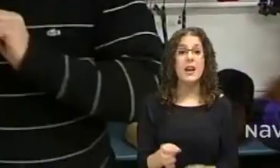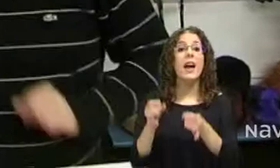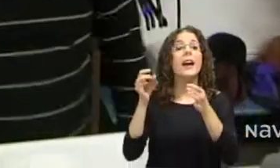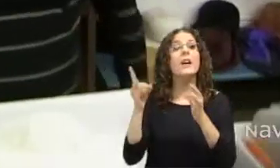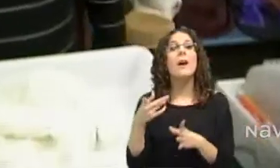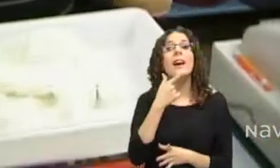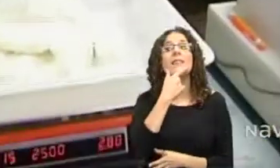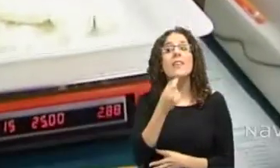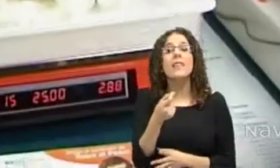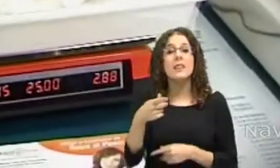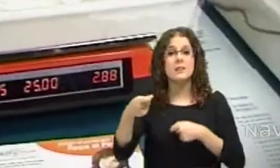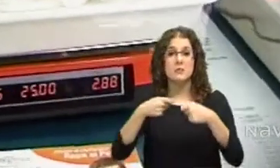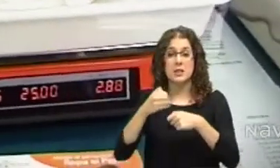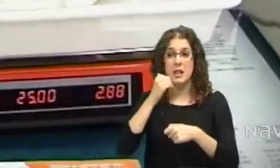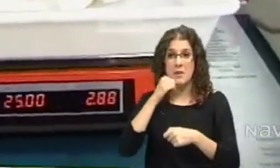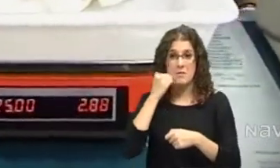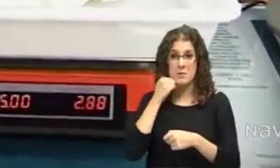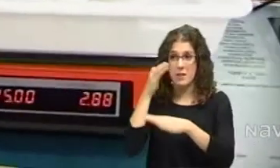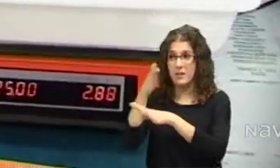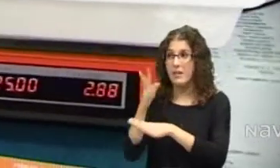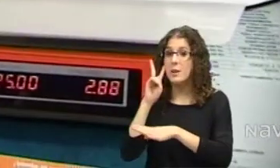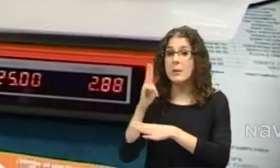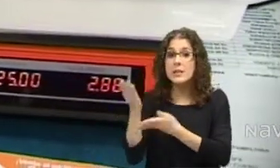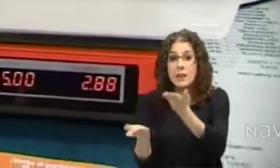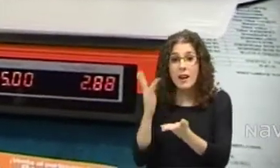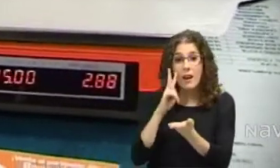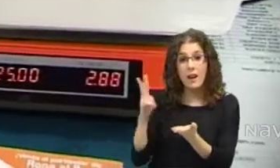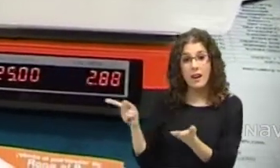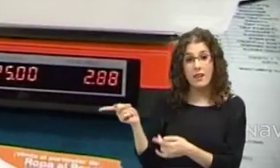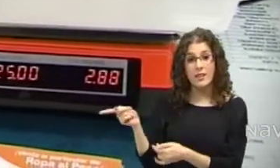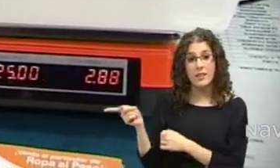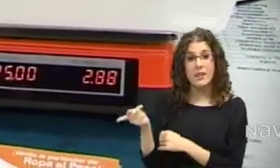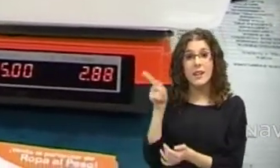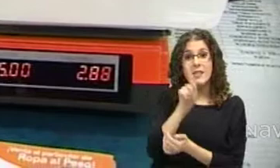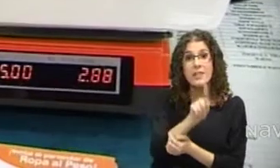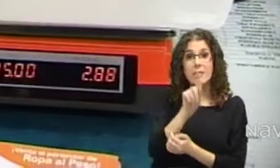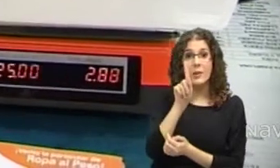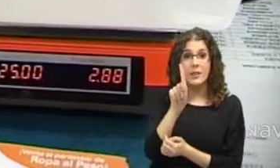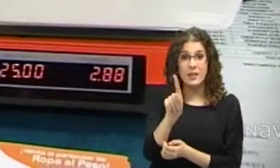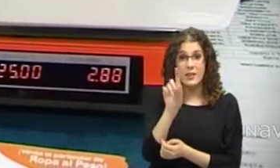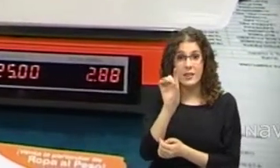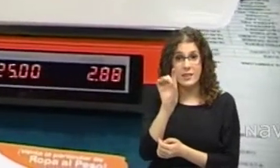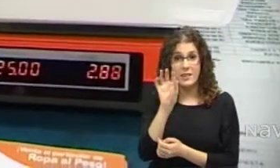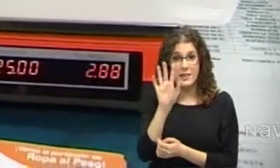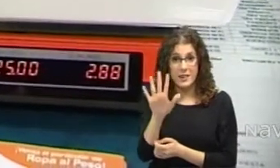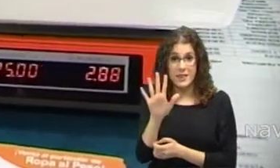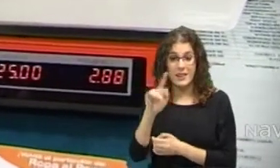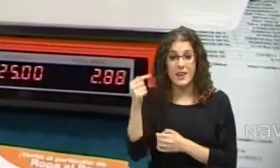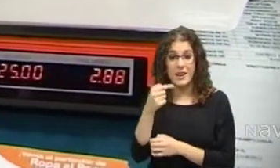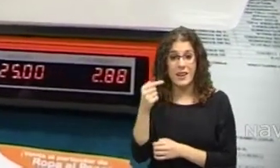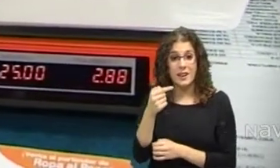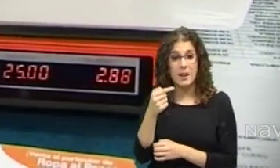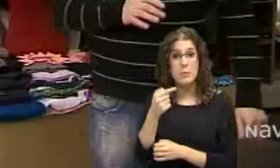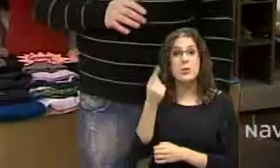coge la prenda, se pesa, y ahí pueden ver, 115 gramos a 25 euros al kilo, total. ¿Qué es lo que importa? 2 euros,